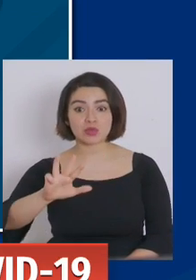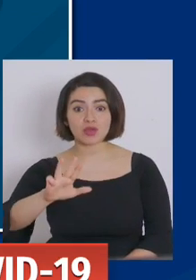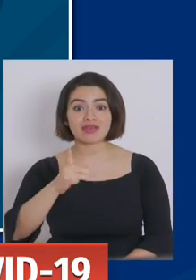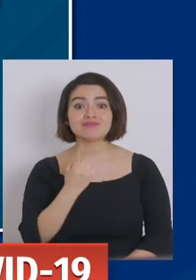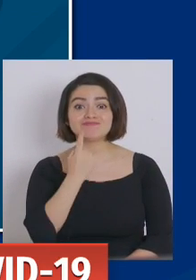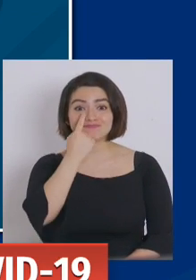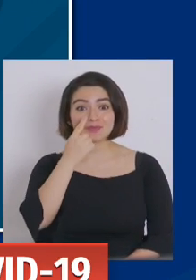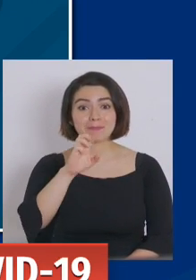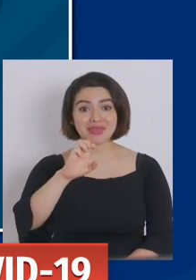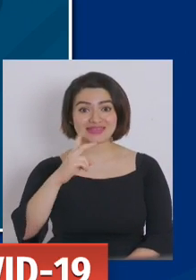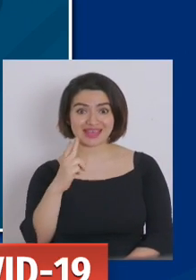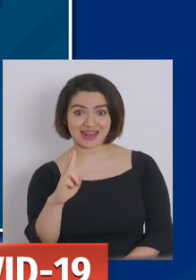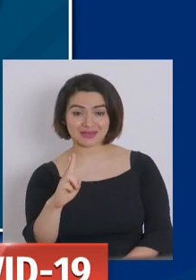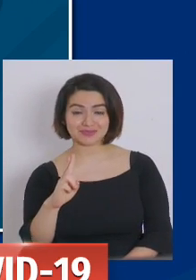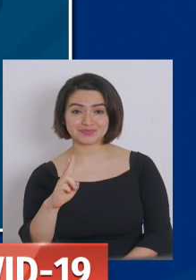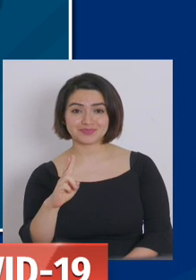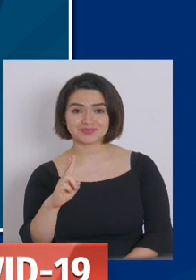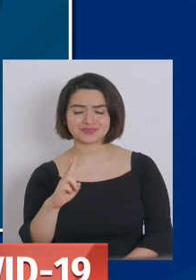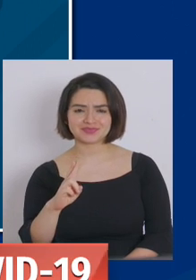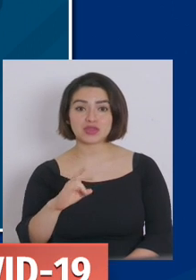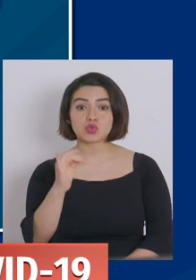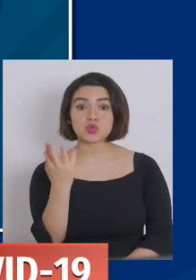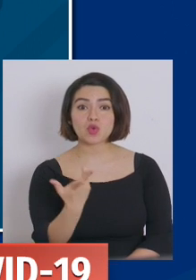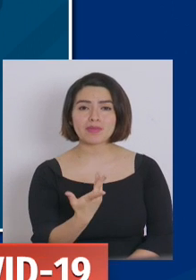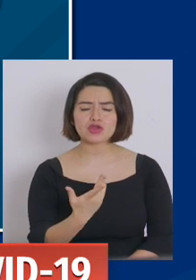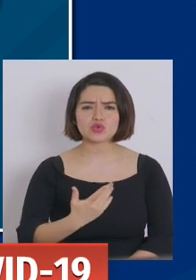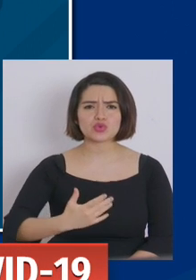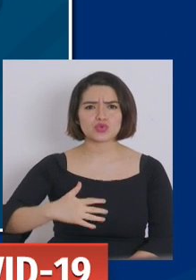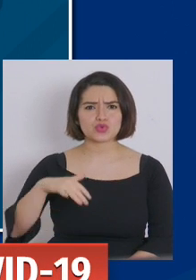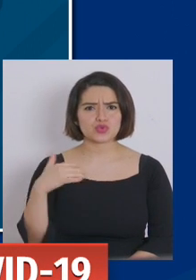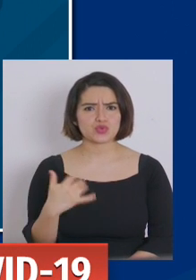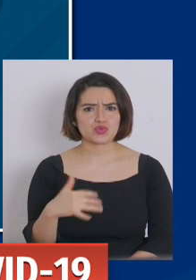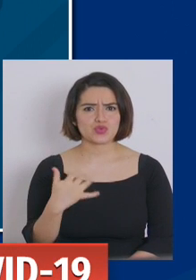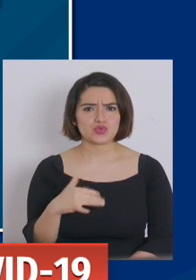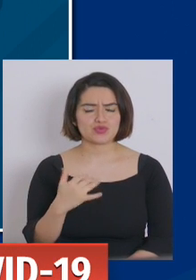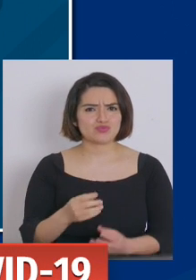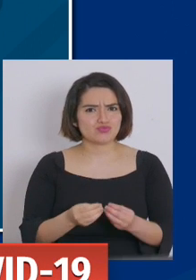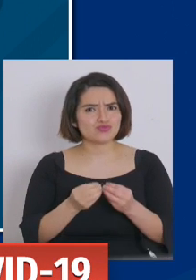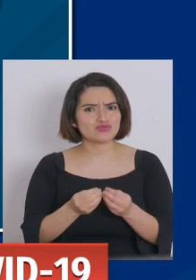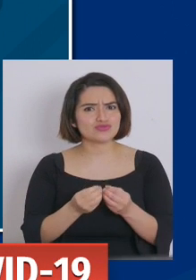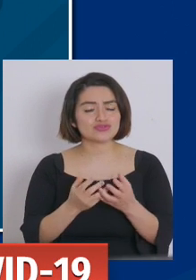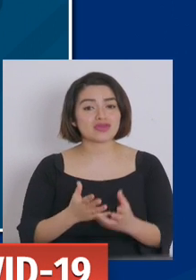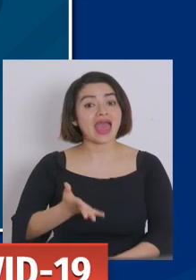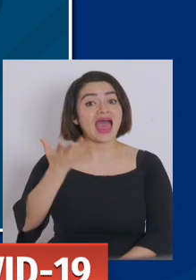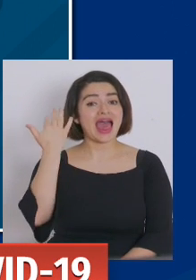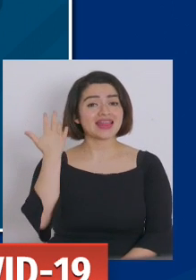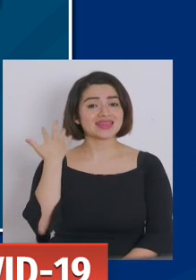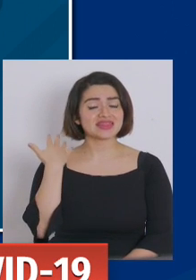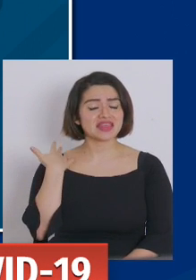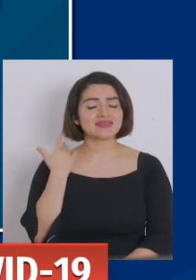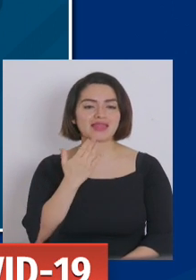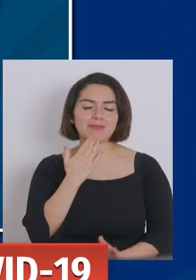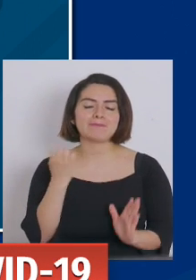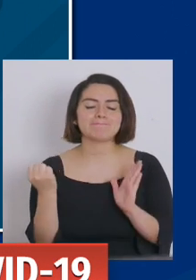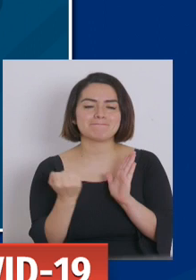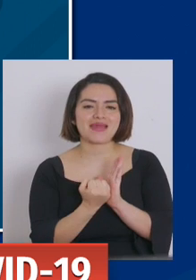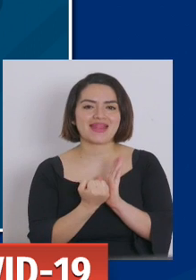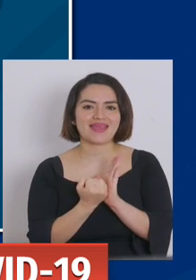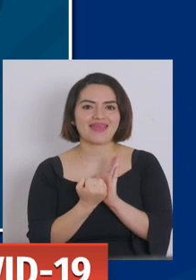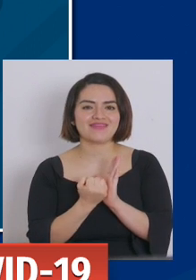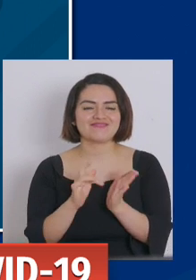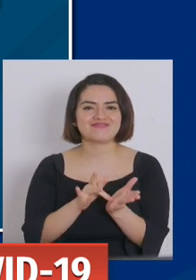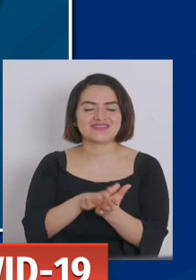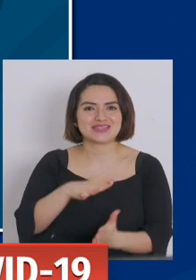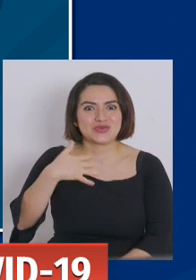exámenes es una cifra récord, como decía, y las cifras anteriores que han marcado también un hito son